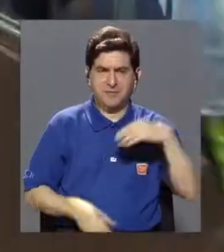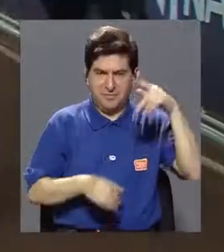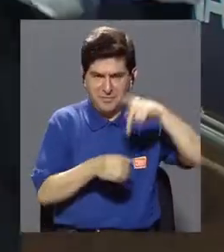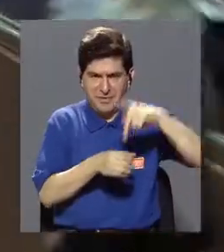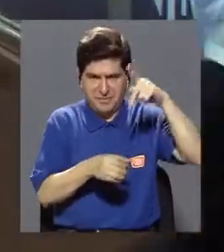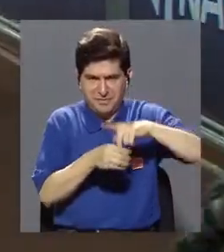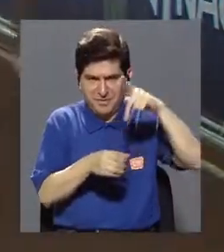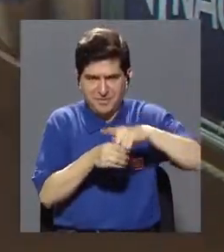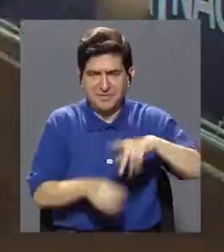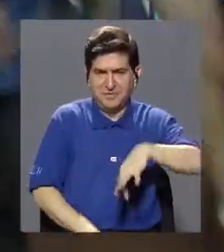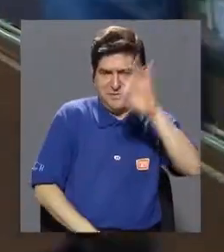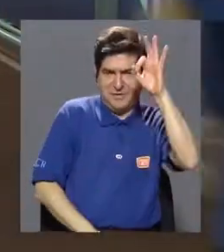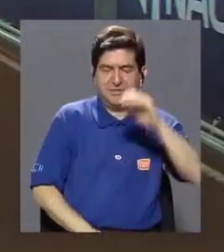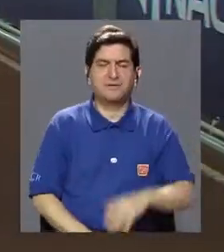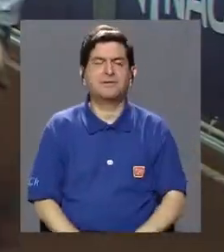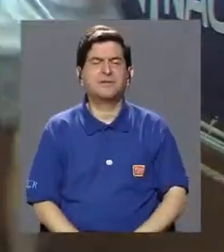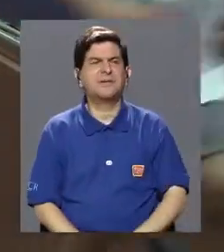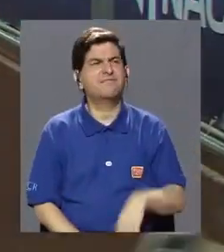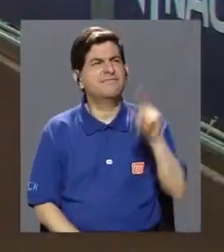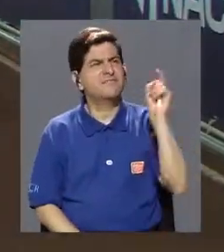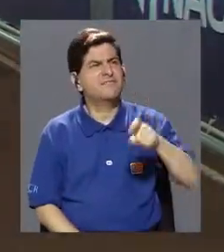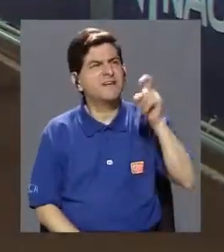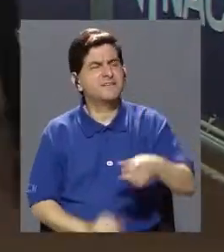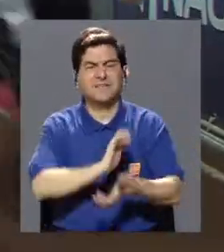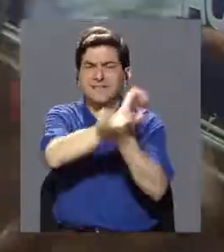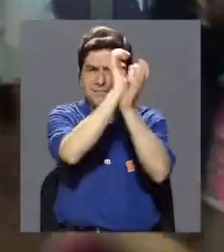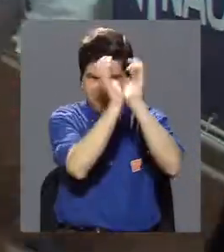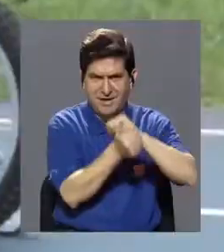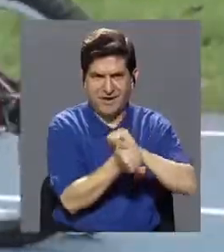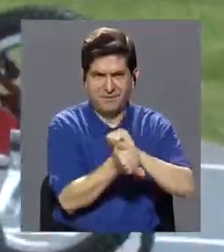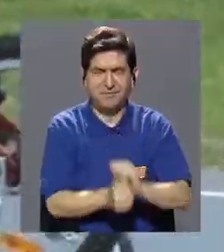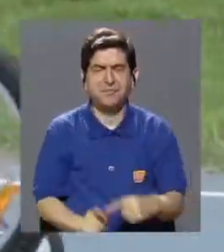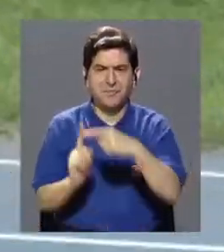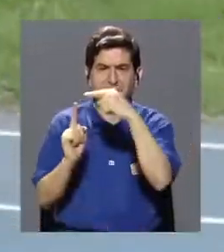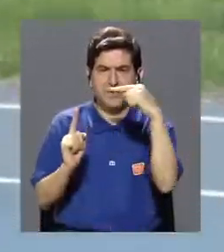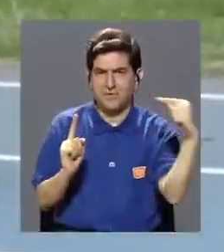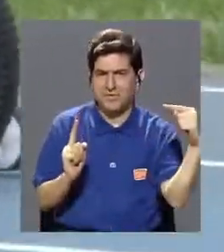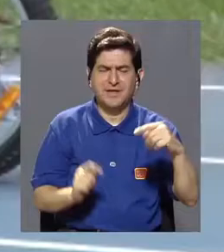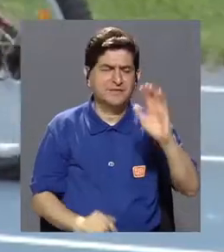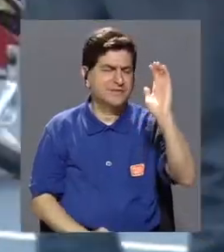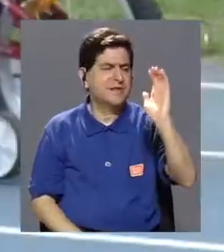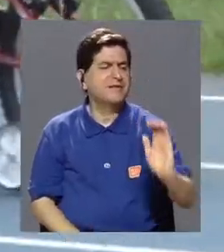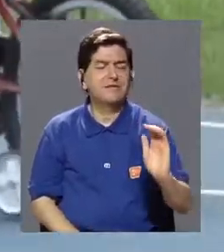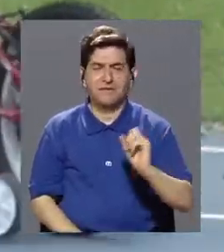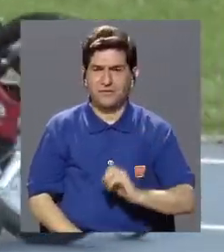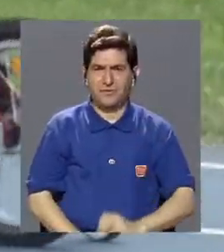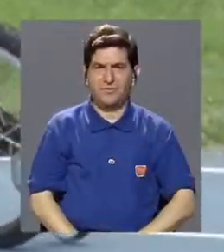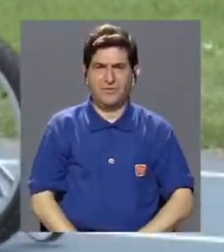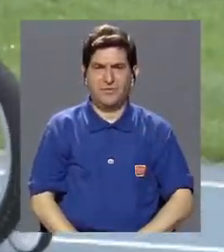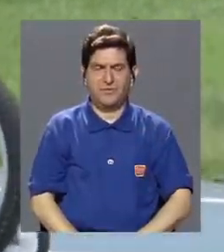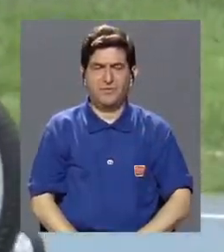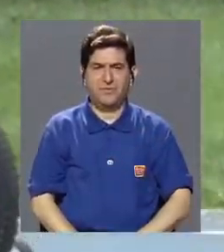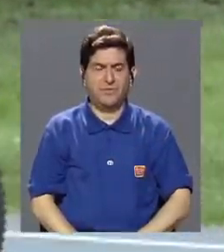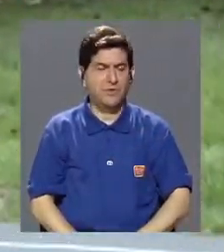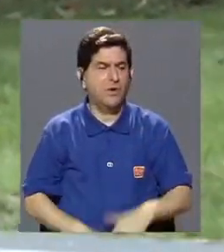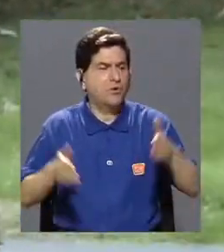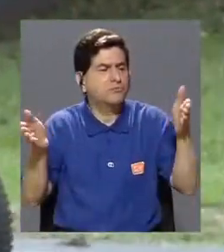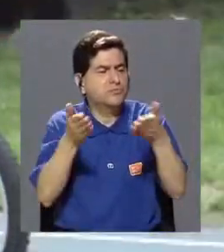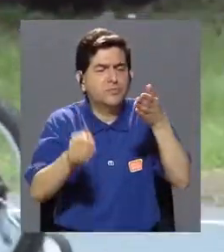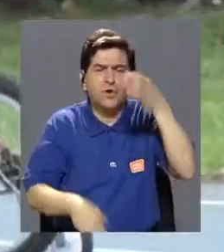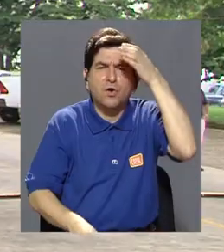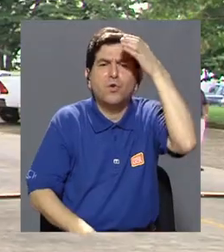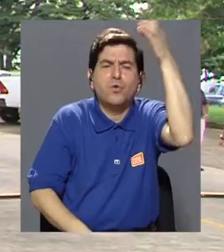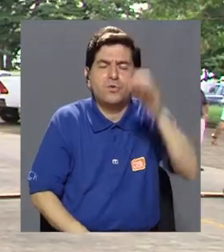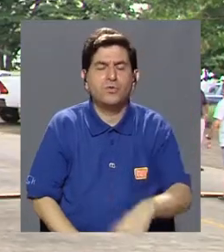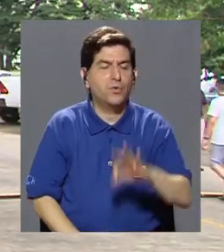cambiar desde que se están pequeños los niños, comentarle la cultura de tener estilos de vida saludables. Entonces,